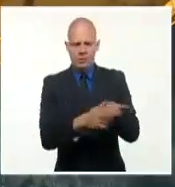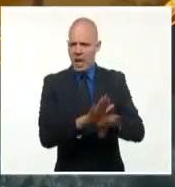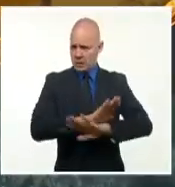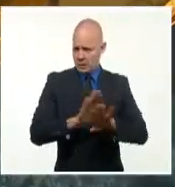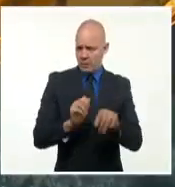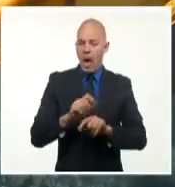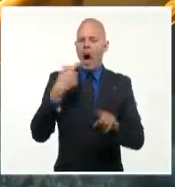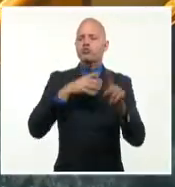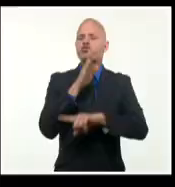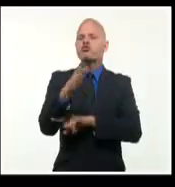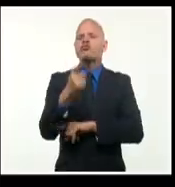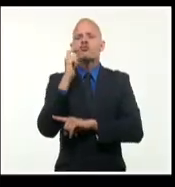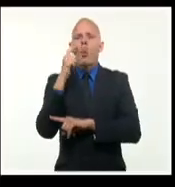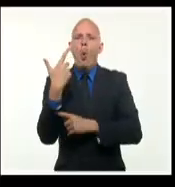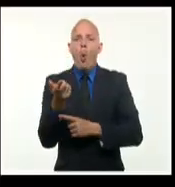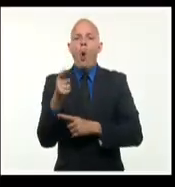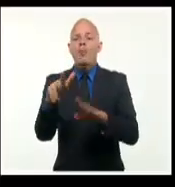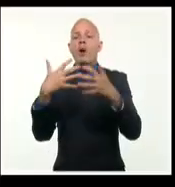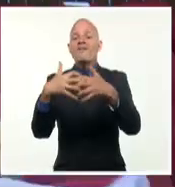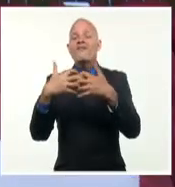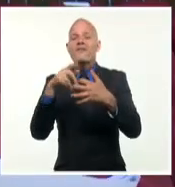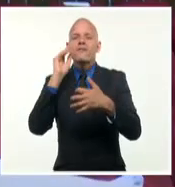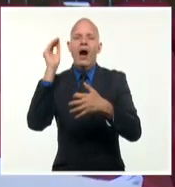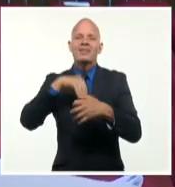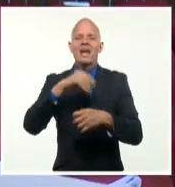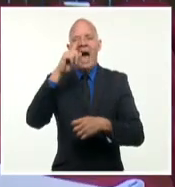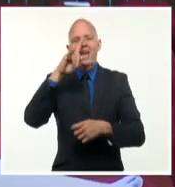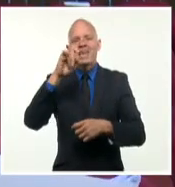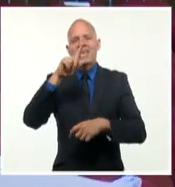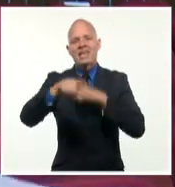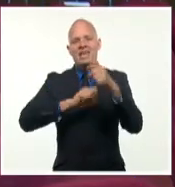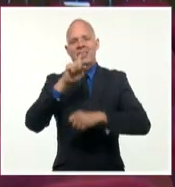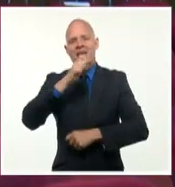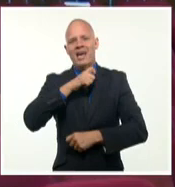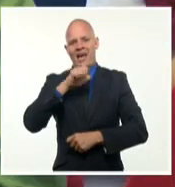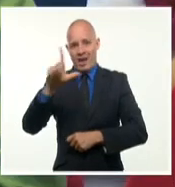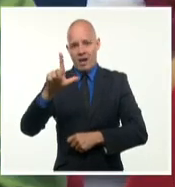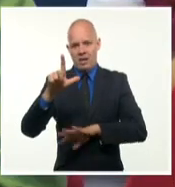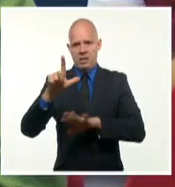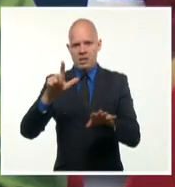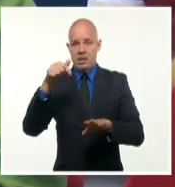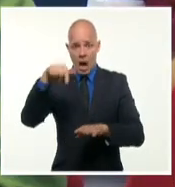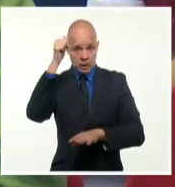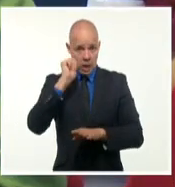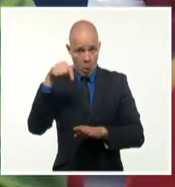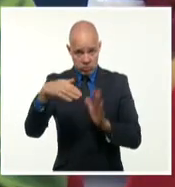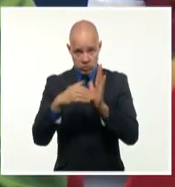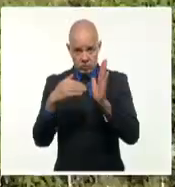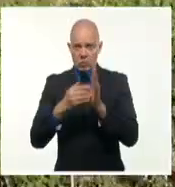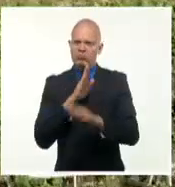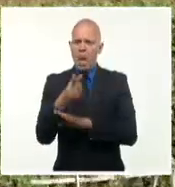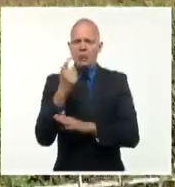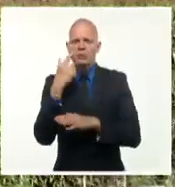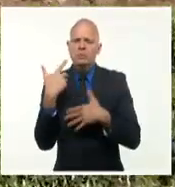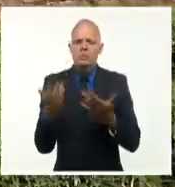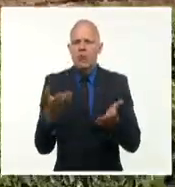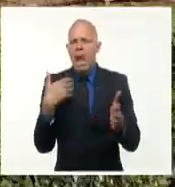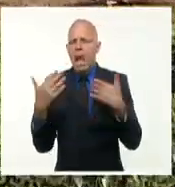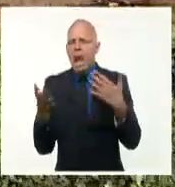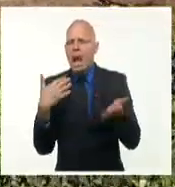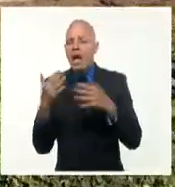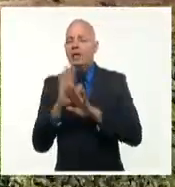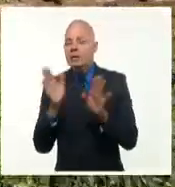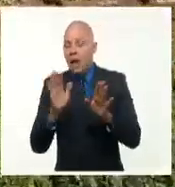los planes productivos de la industria cubana del níquel. Un análisis al detalle en la tarde de este sábado, donde se llamó a incrementar la producción de